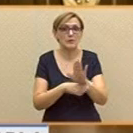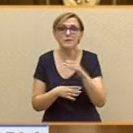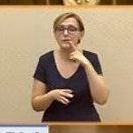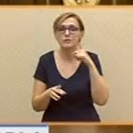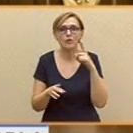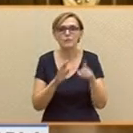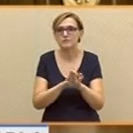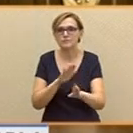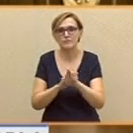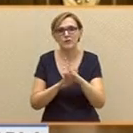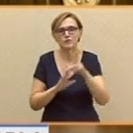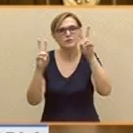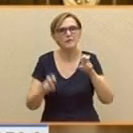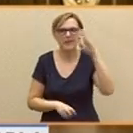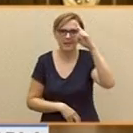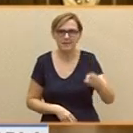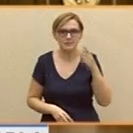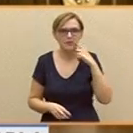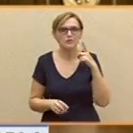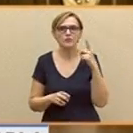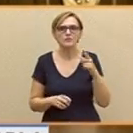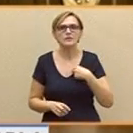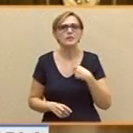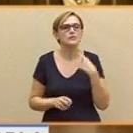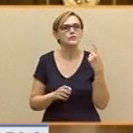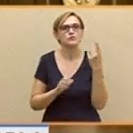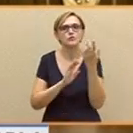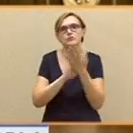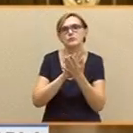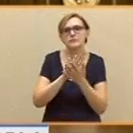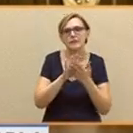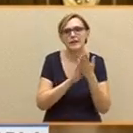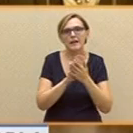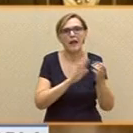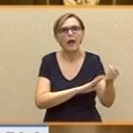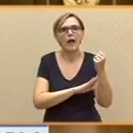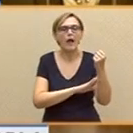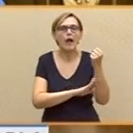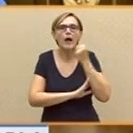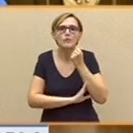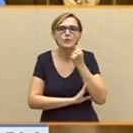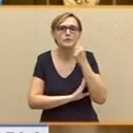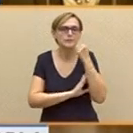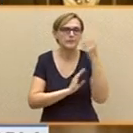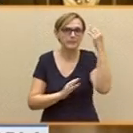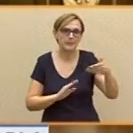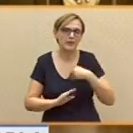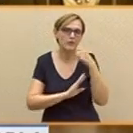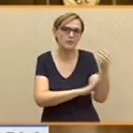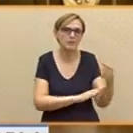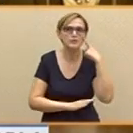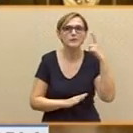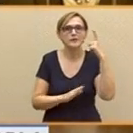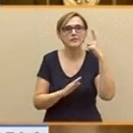respetabilidad. A nosotros no nos va a escribir editoriales el señor Cebrián, pidiéndonos que le apoyemos. Las élites, esas mismas que le llegaron a